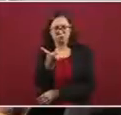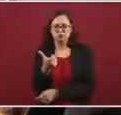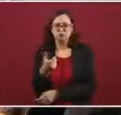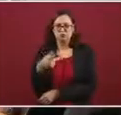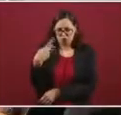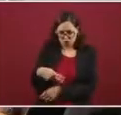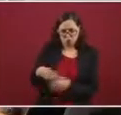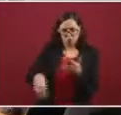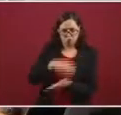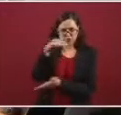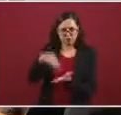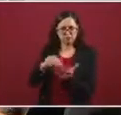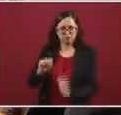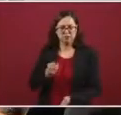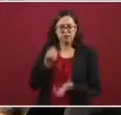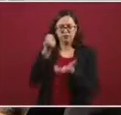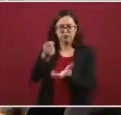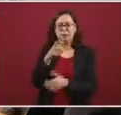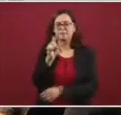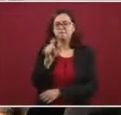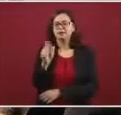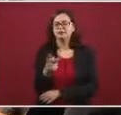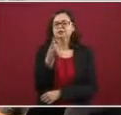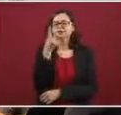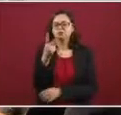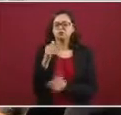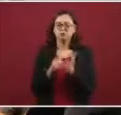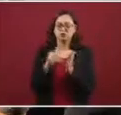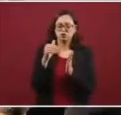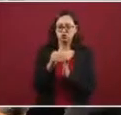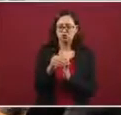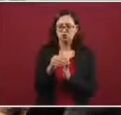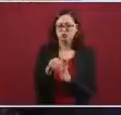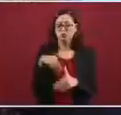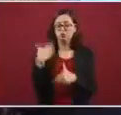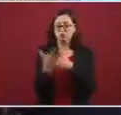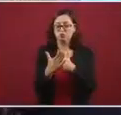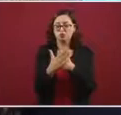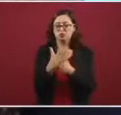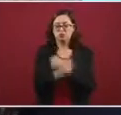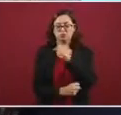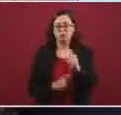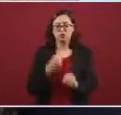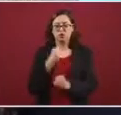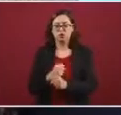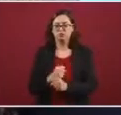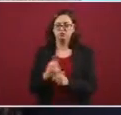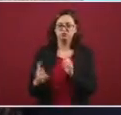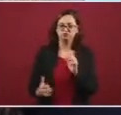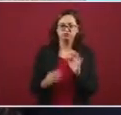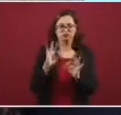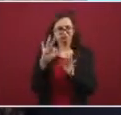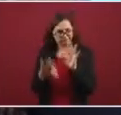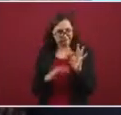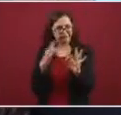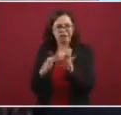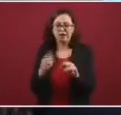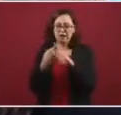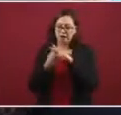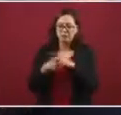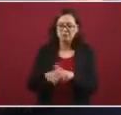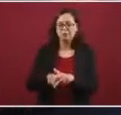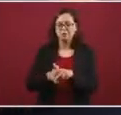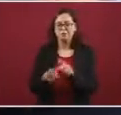32 millones de pesos para que a partir del próximo año podamos ya formar a la primera